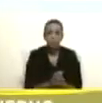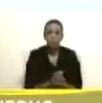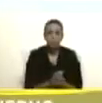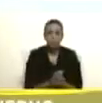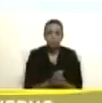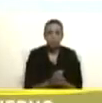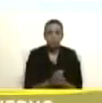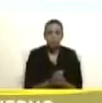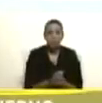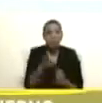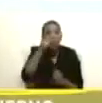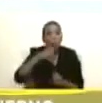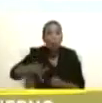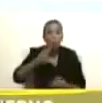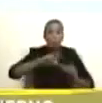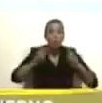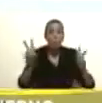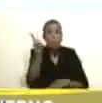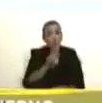Somos un pueblo de paz.